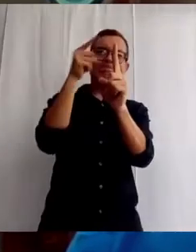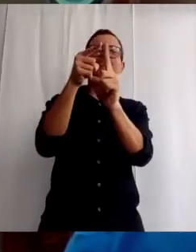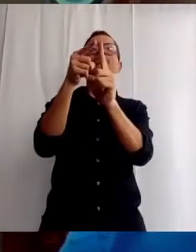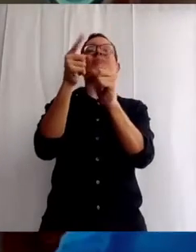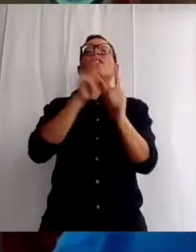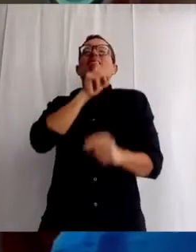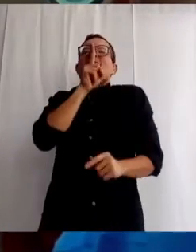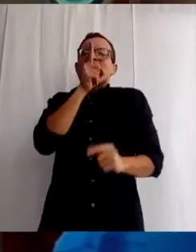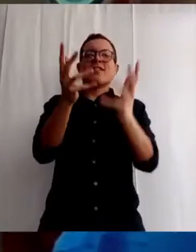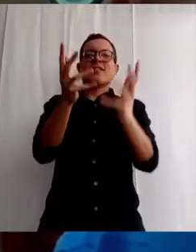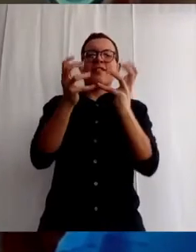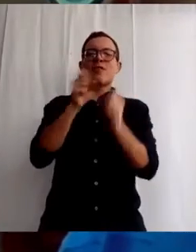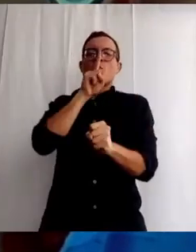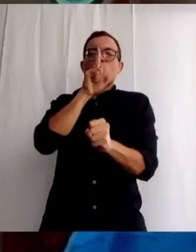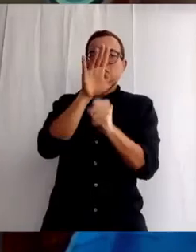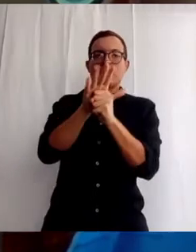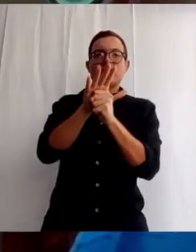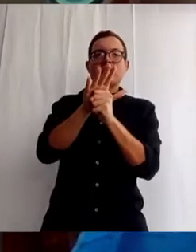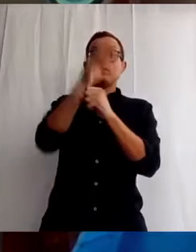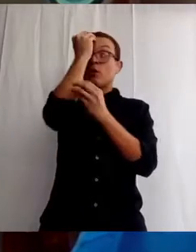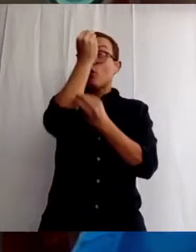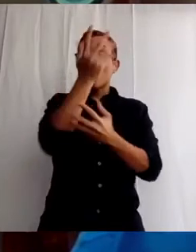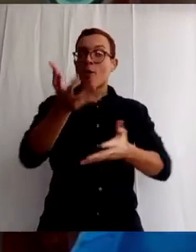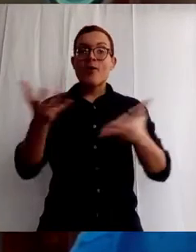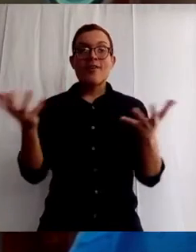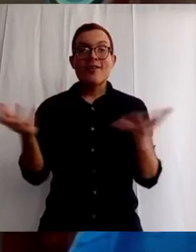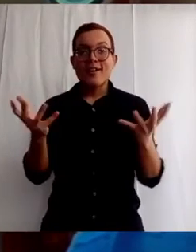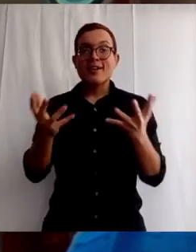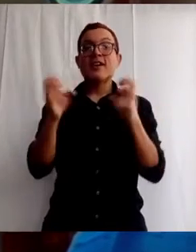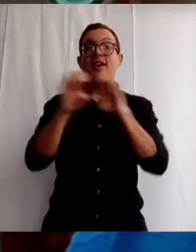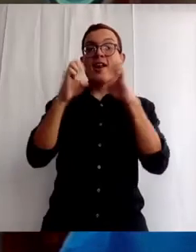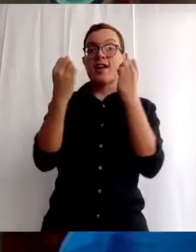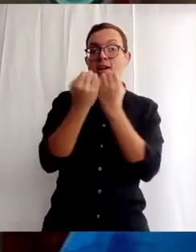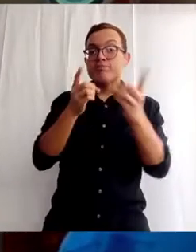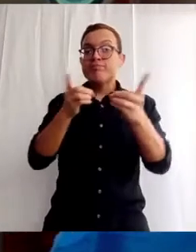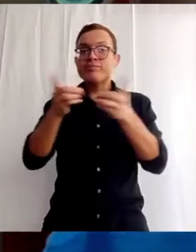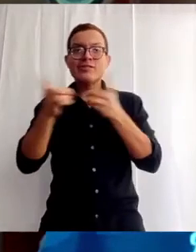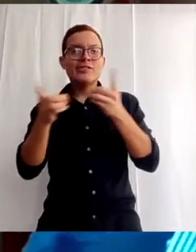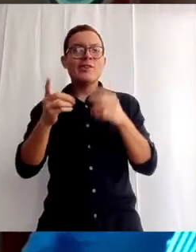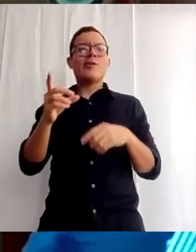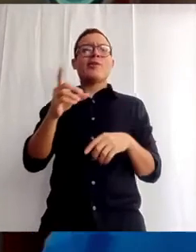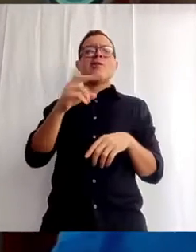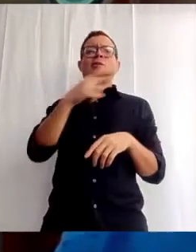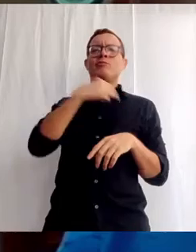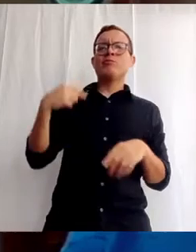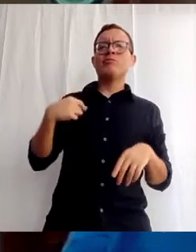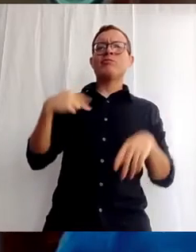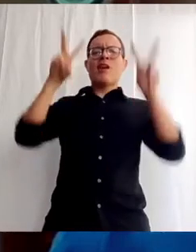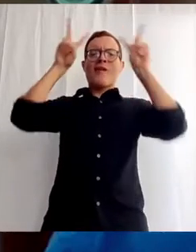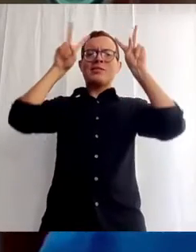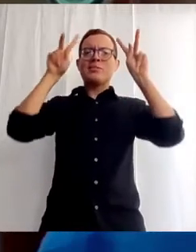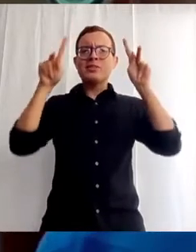Les informo que el equipo administrativo de la universidad, los rectores, los vicepresidentes, los